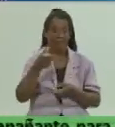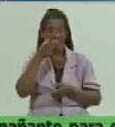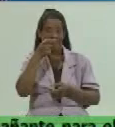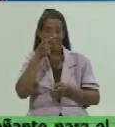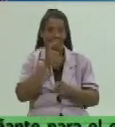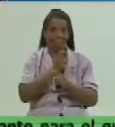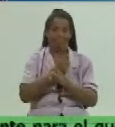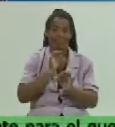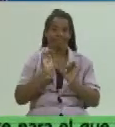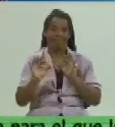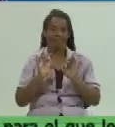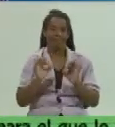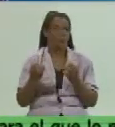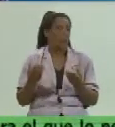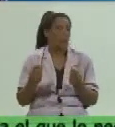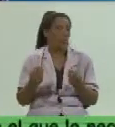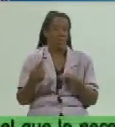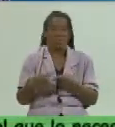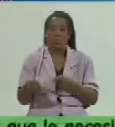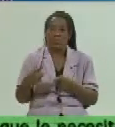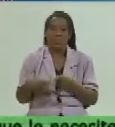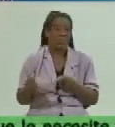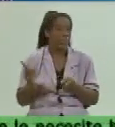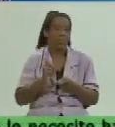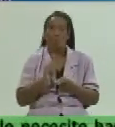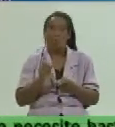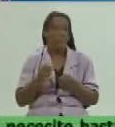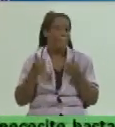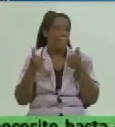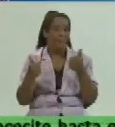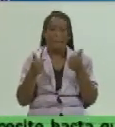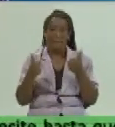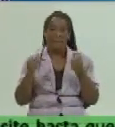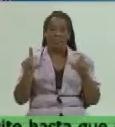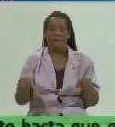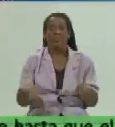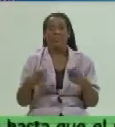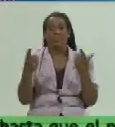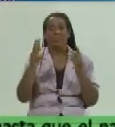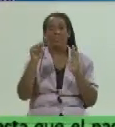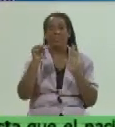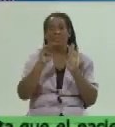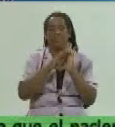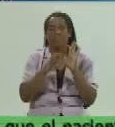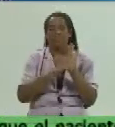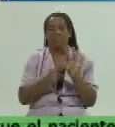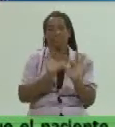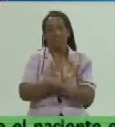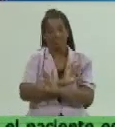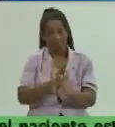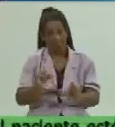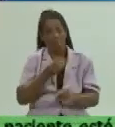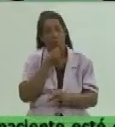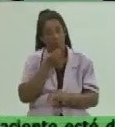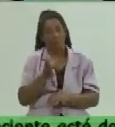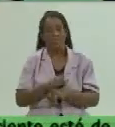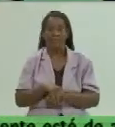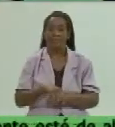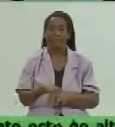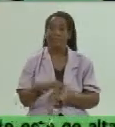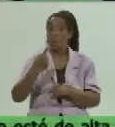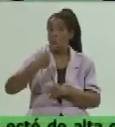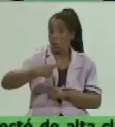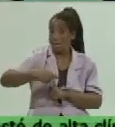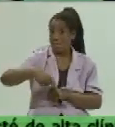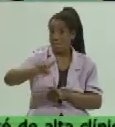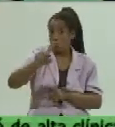que aún vemos muchas cosas no acorde con el cumplimiento de las medidas sanitarias, pueden suceder. Mira, los pronósticos